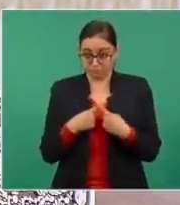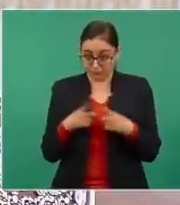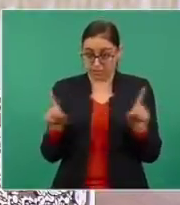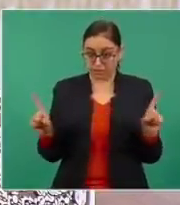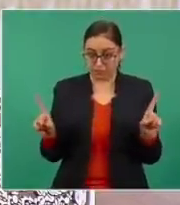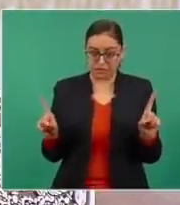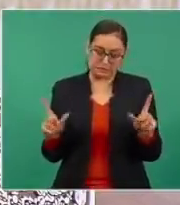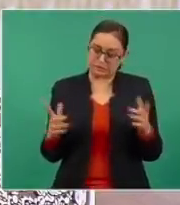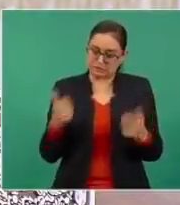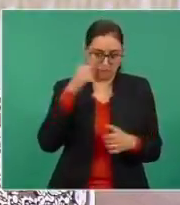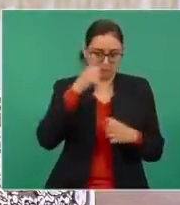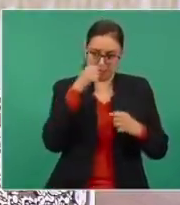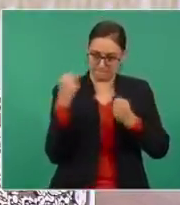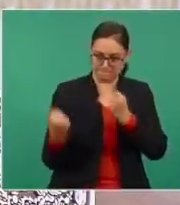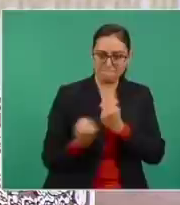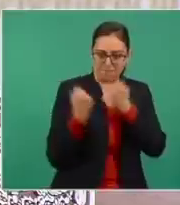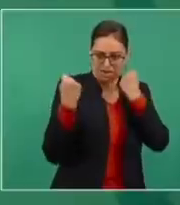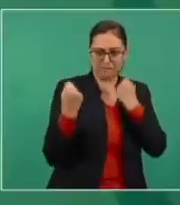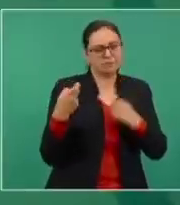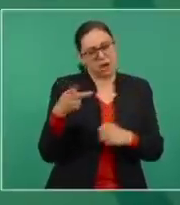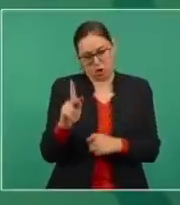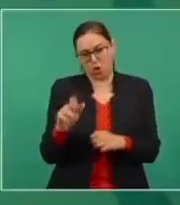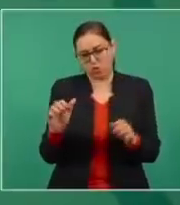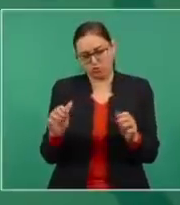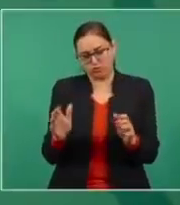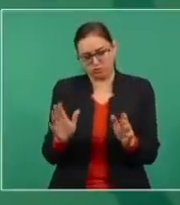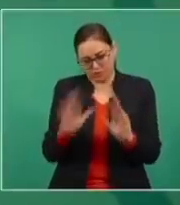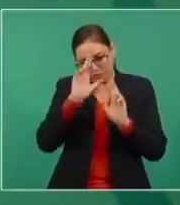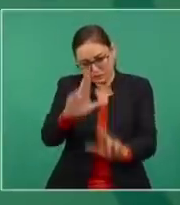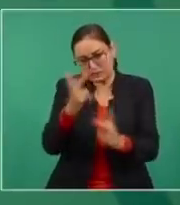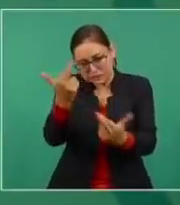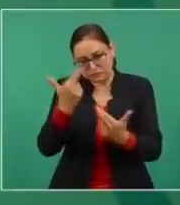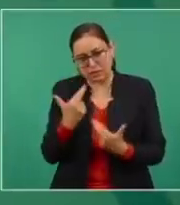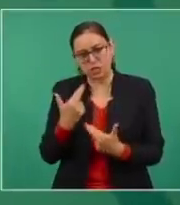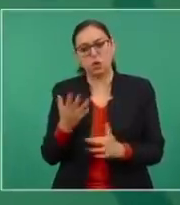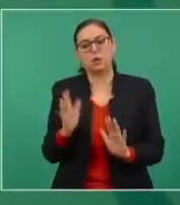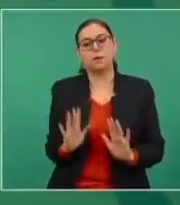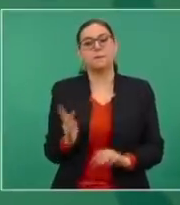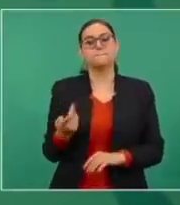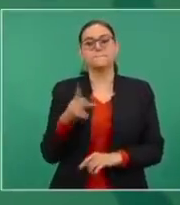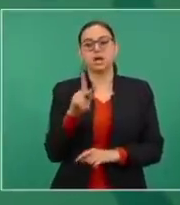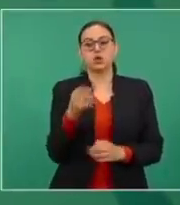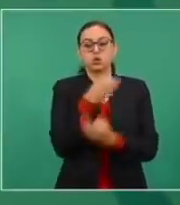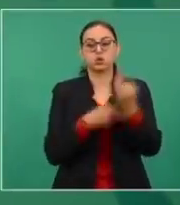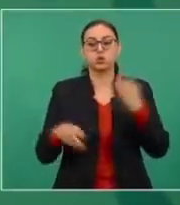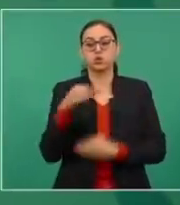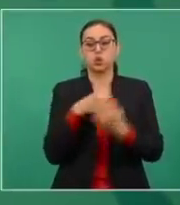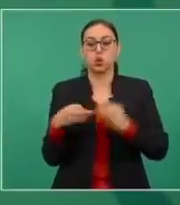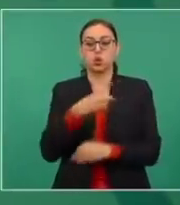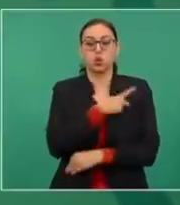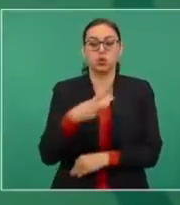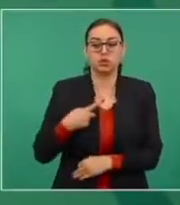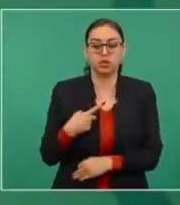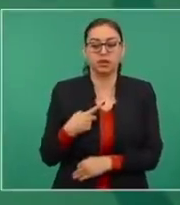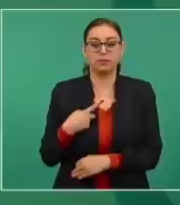o sea, todo debe de